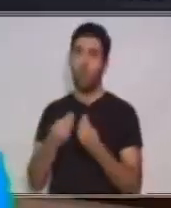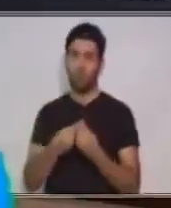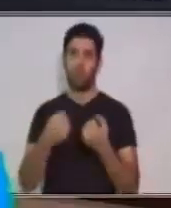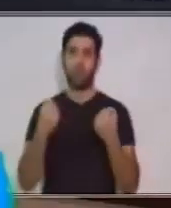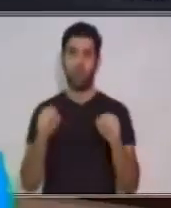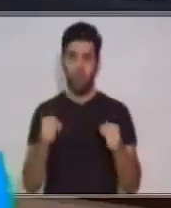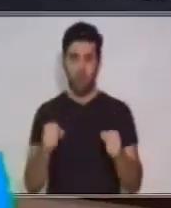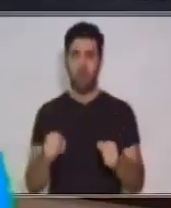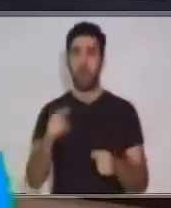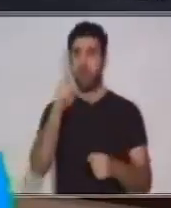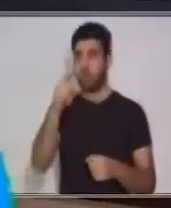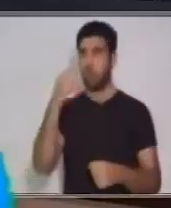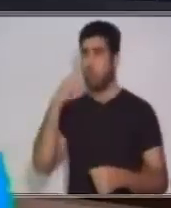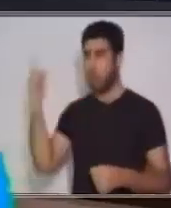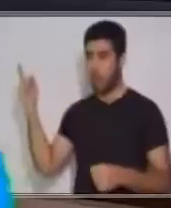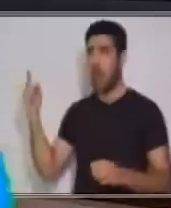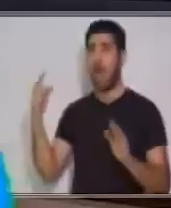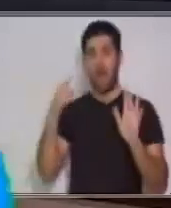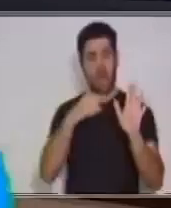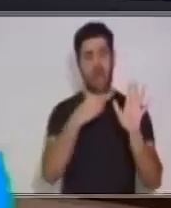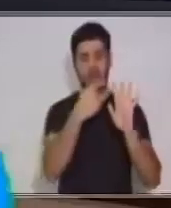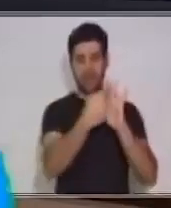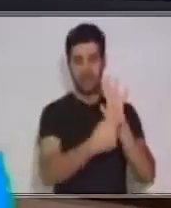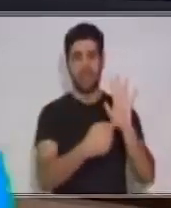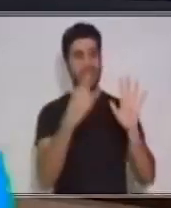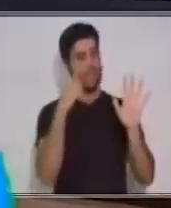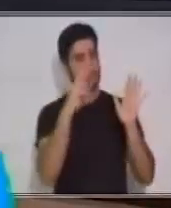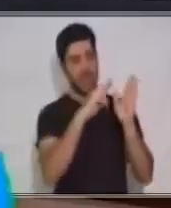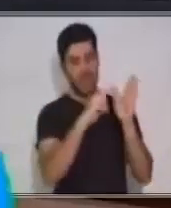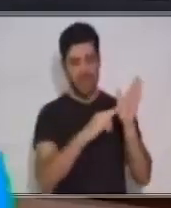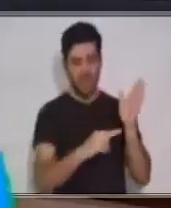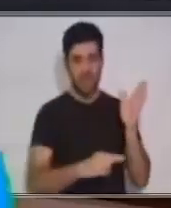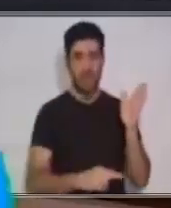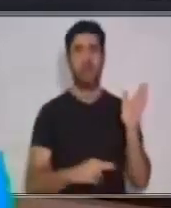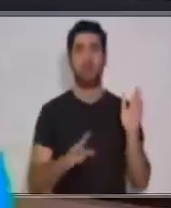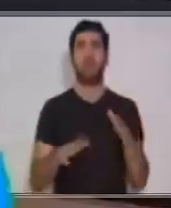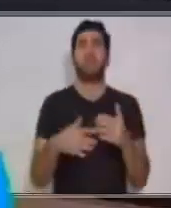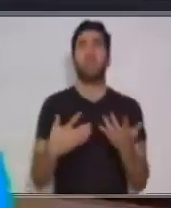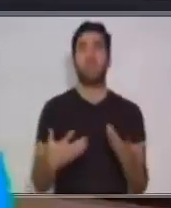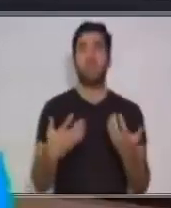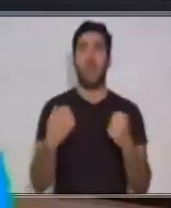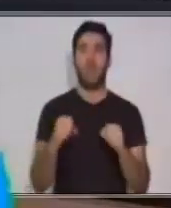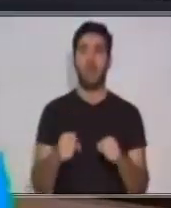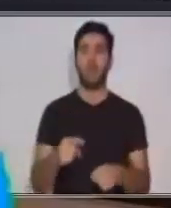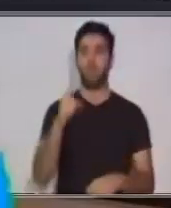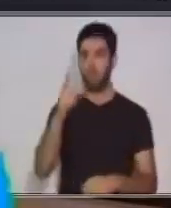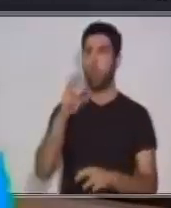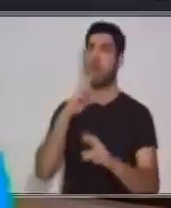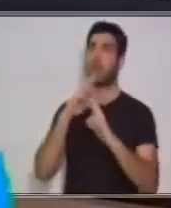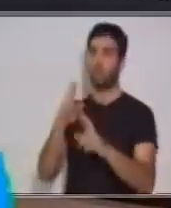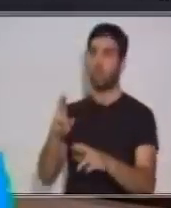Vas a leer estos cinco indicadores y en esos cinco indicadores, tú vas a responder marcando con una X